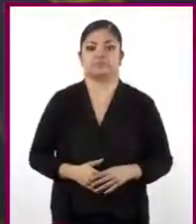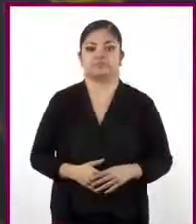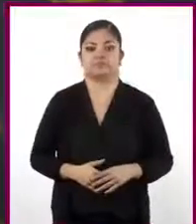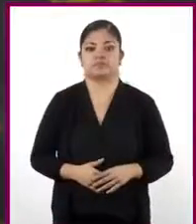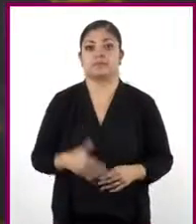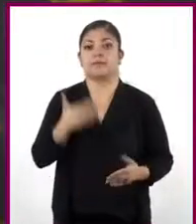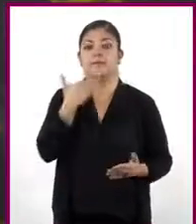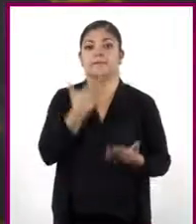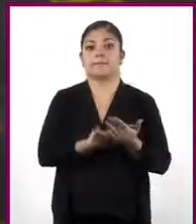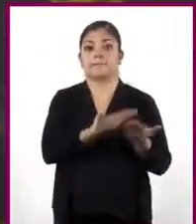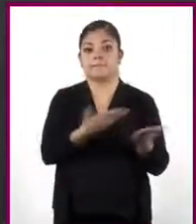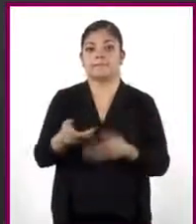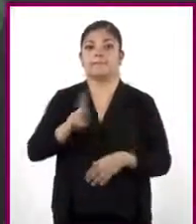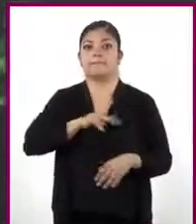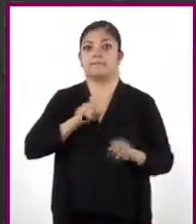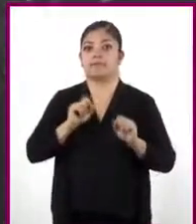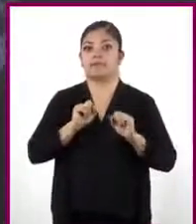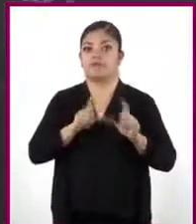¡Bienvenidos a mi blog!